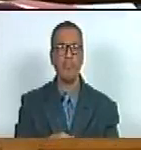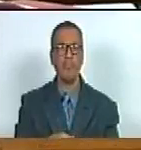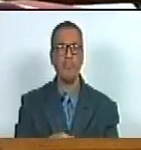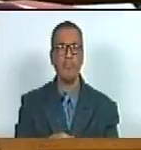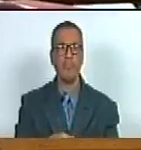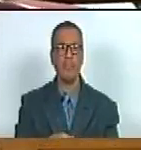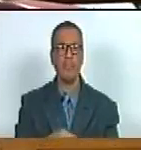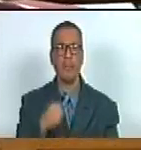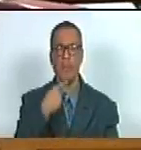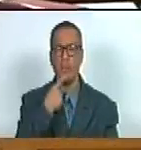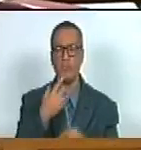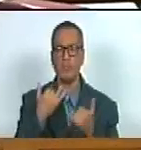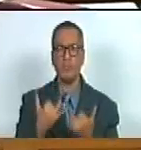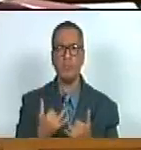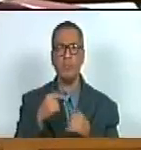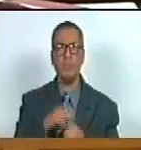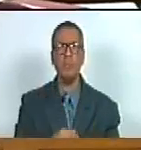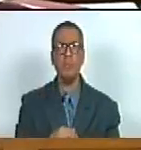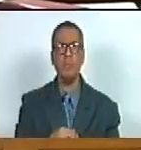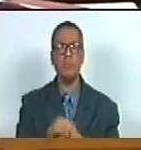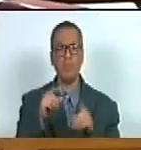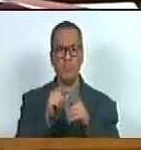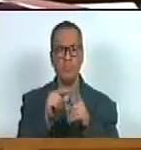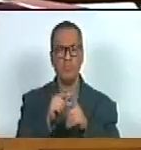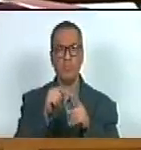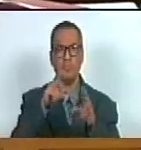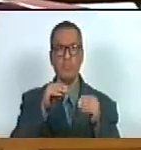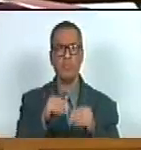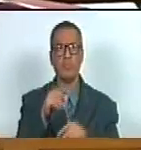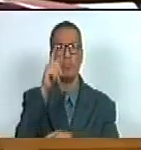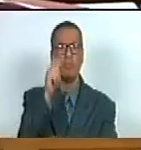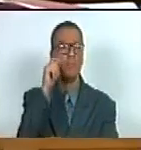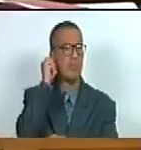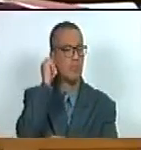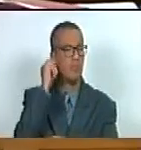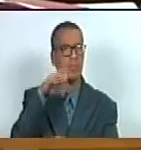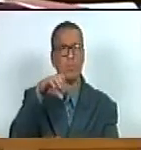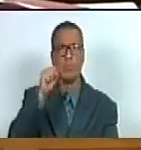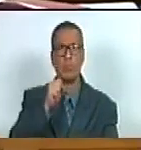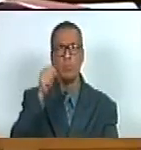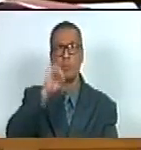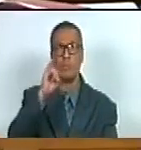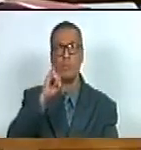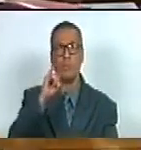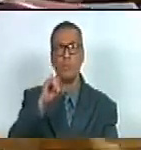voy a dejar en el derecho de palabra a la diputada Asia Villegas